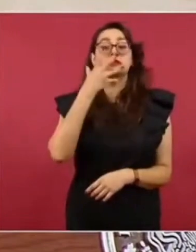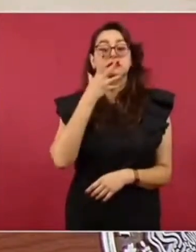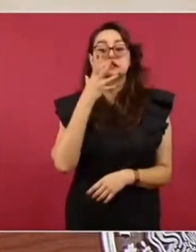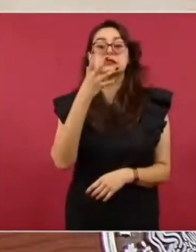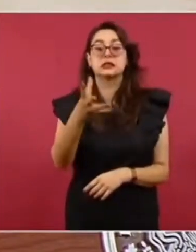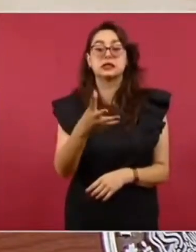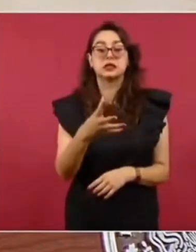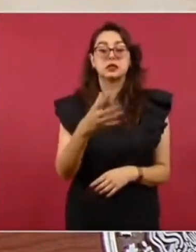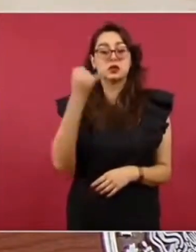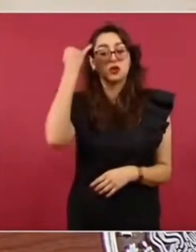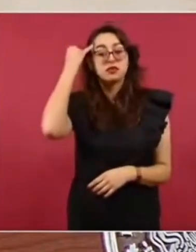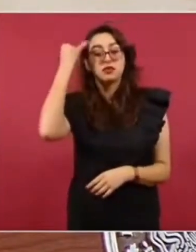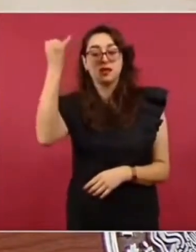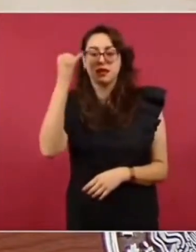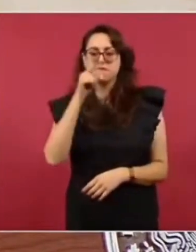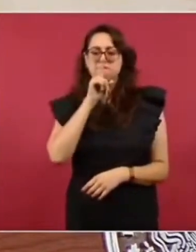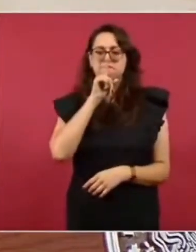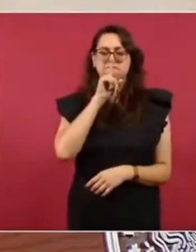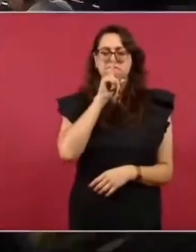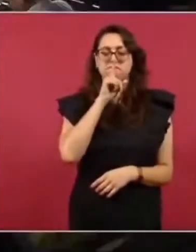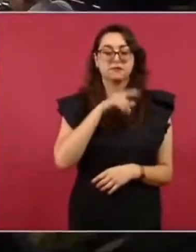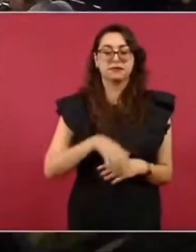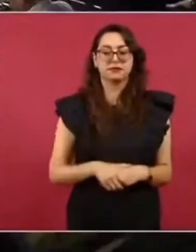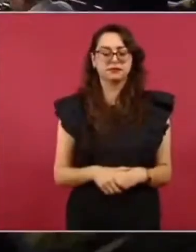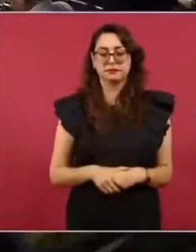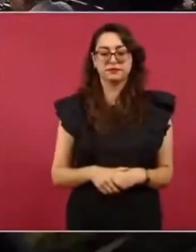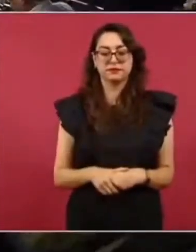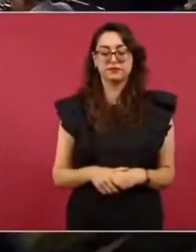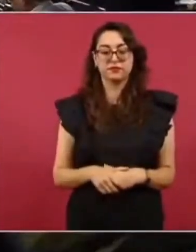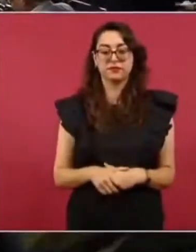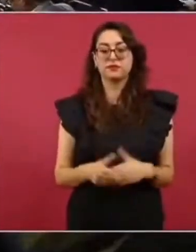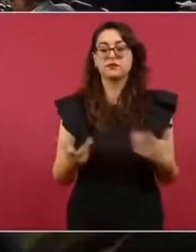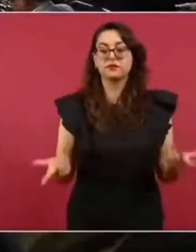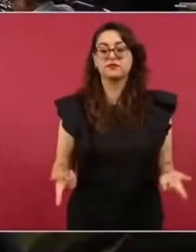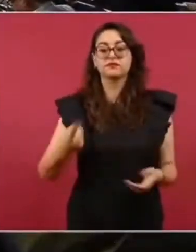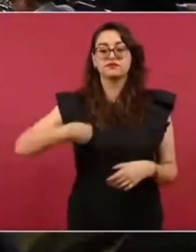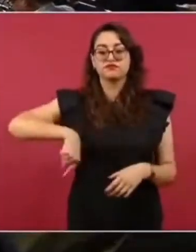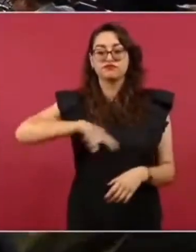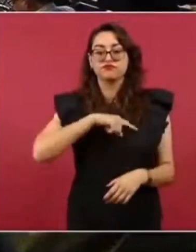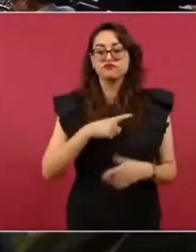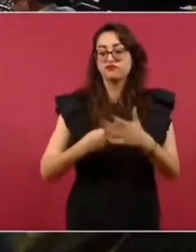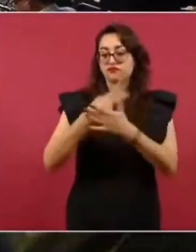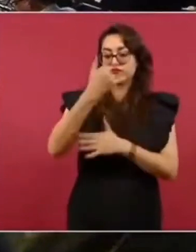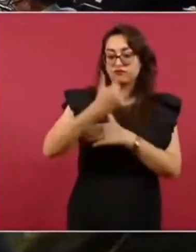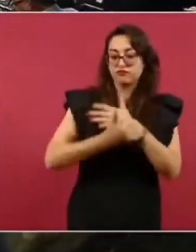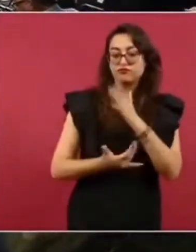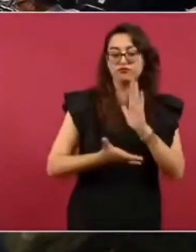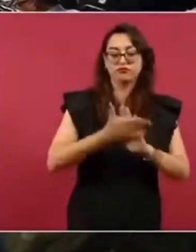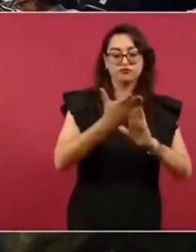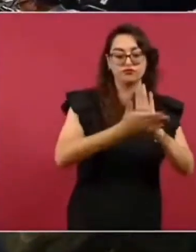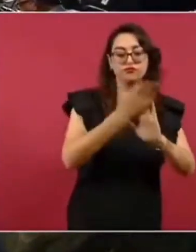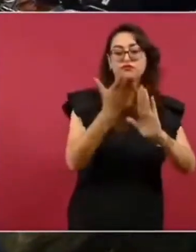todos los amparos a las obras que estamos llevando a cabo